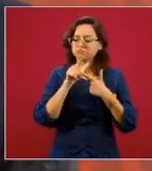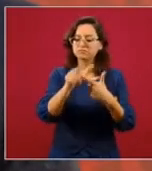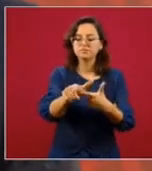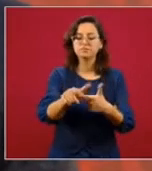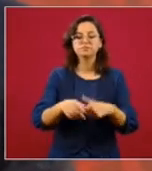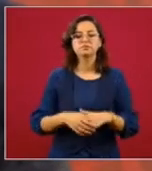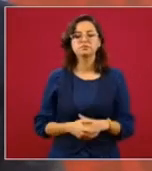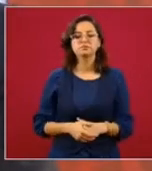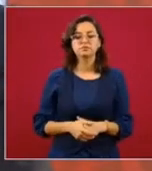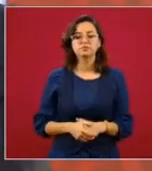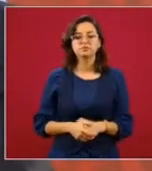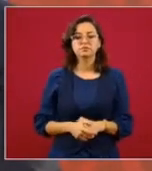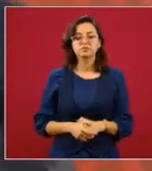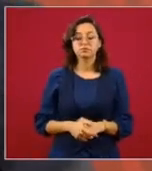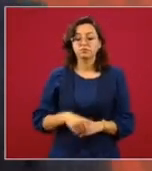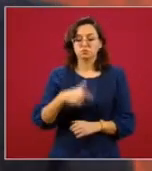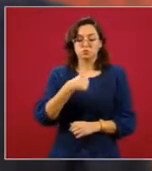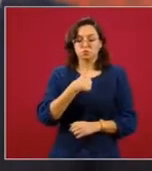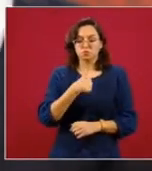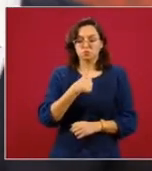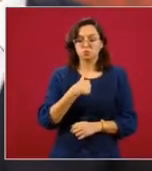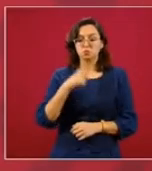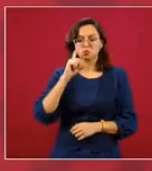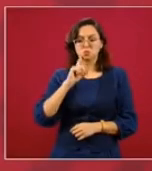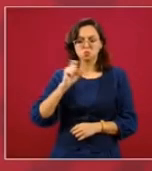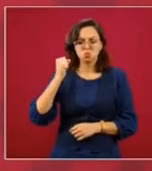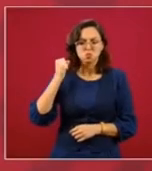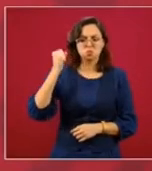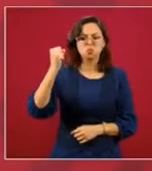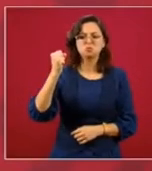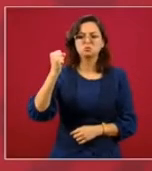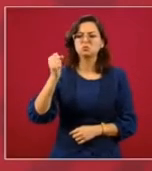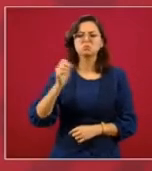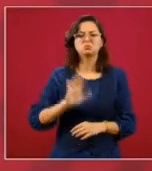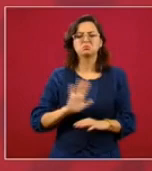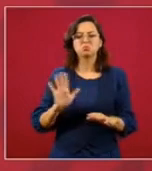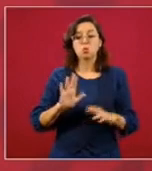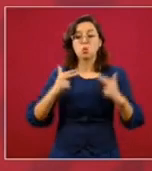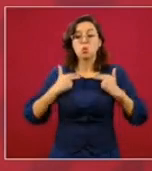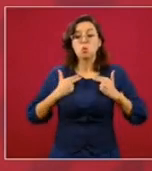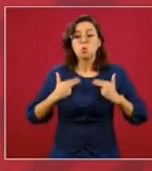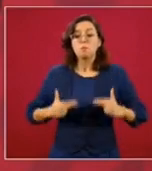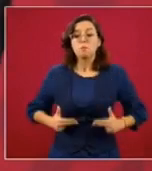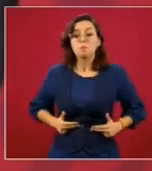Sin ser feministas, somos humanistas.